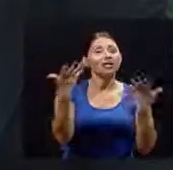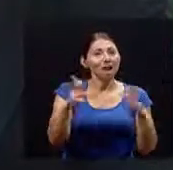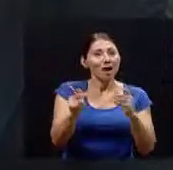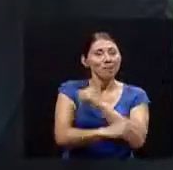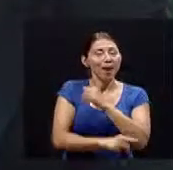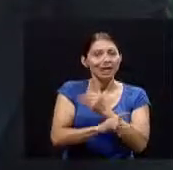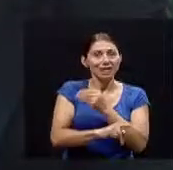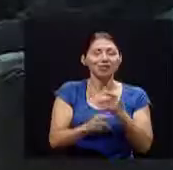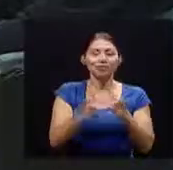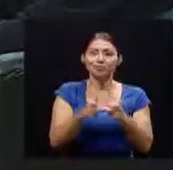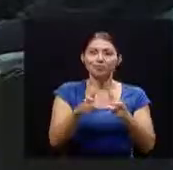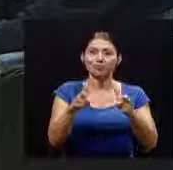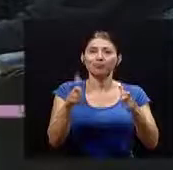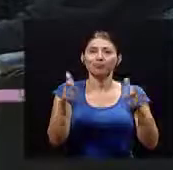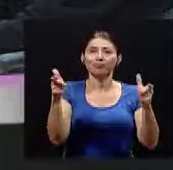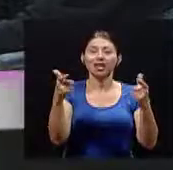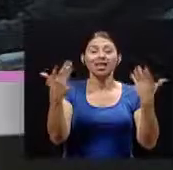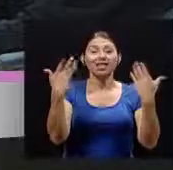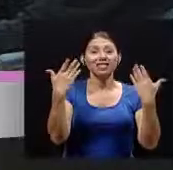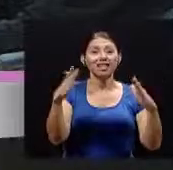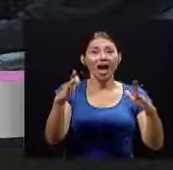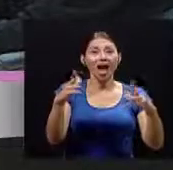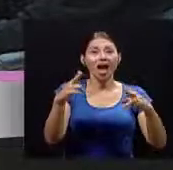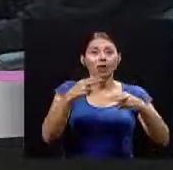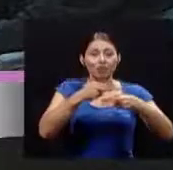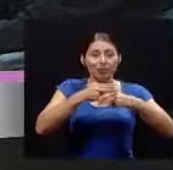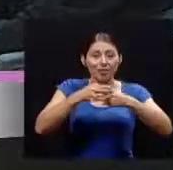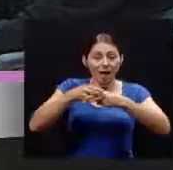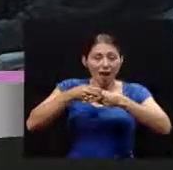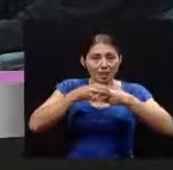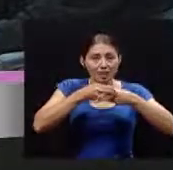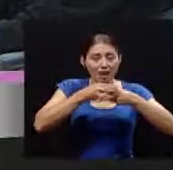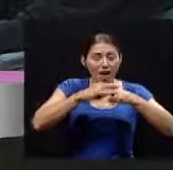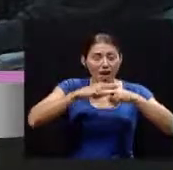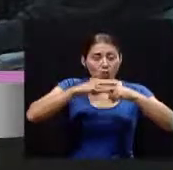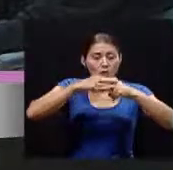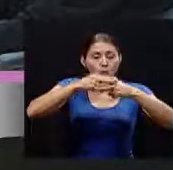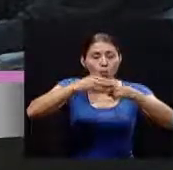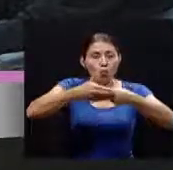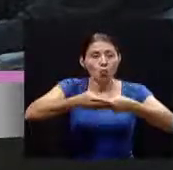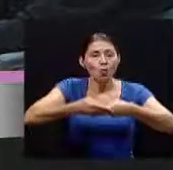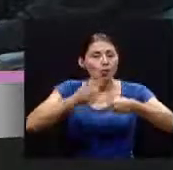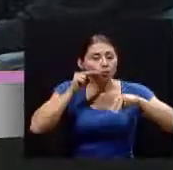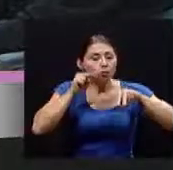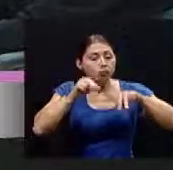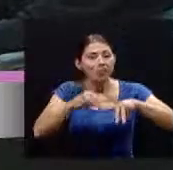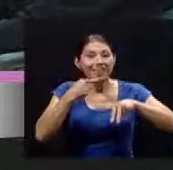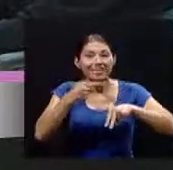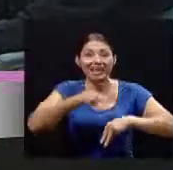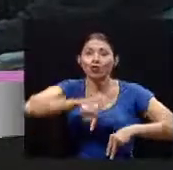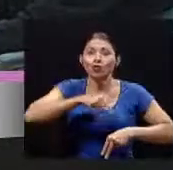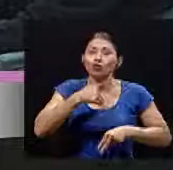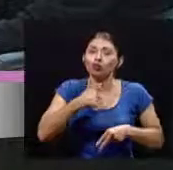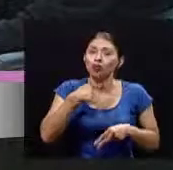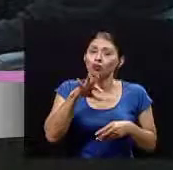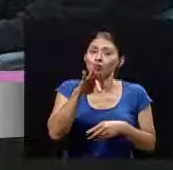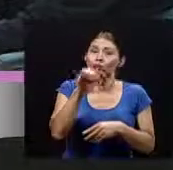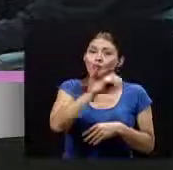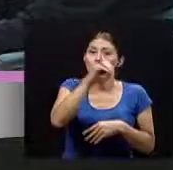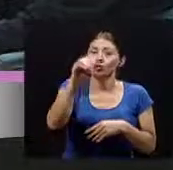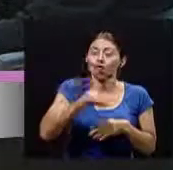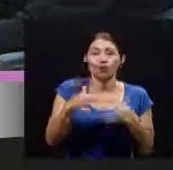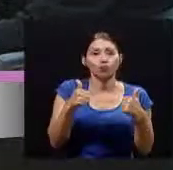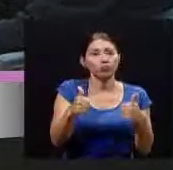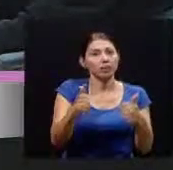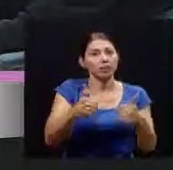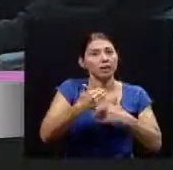imágenes de satélite que tenemos alrededor del 50% de cobertura forestal en el país ahora obviamente que la calidad no es la misma